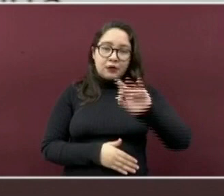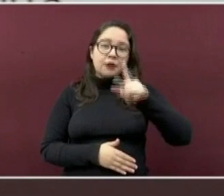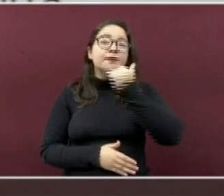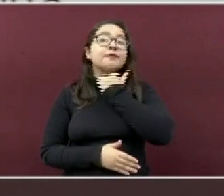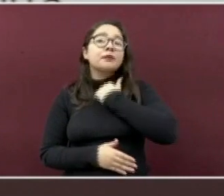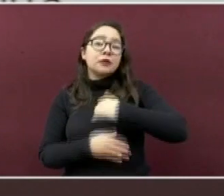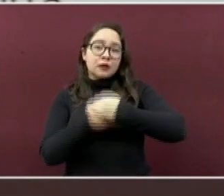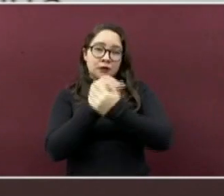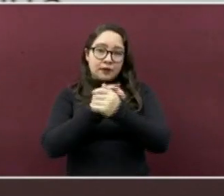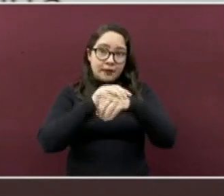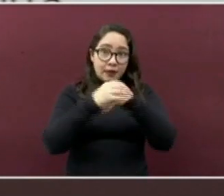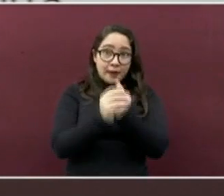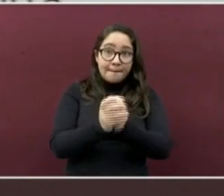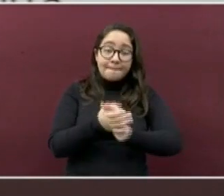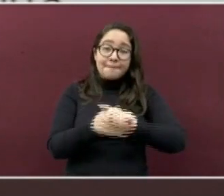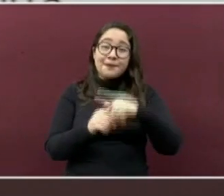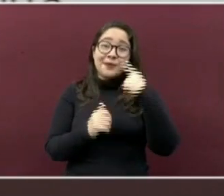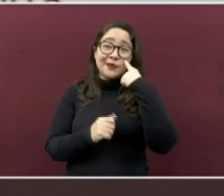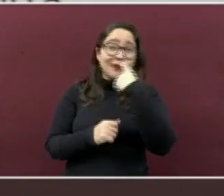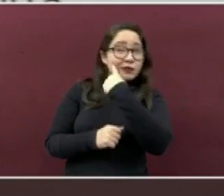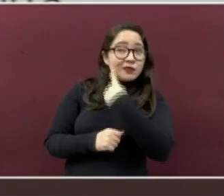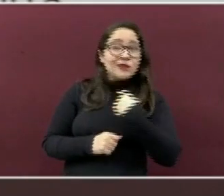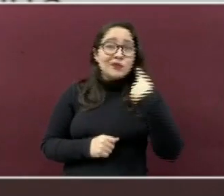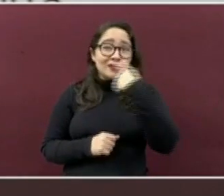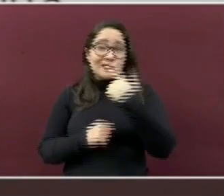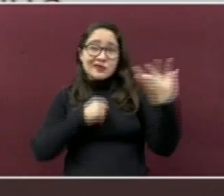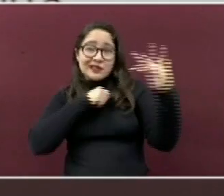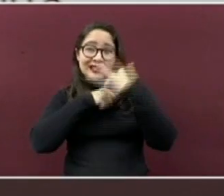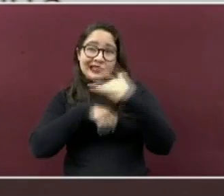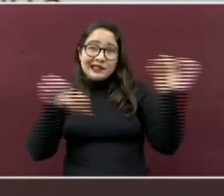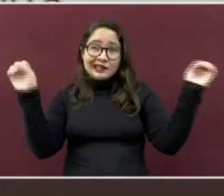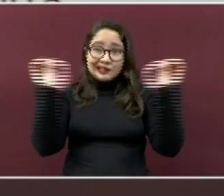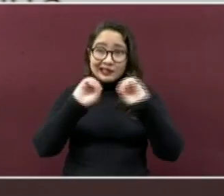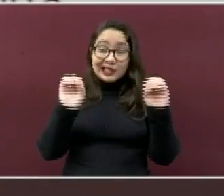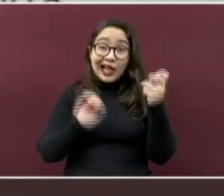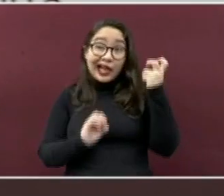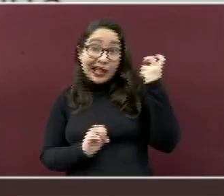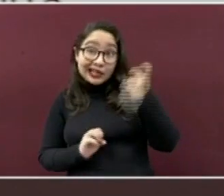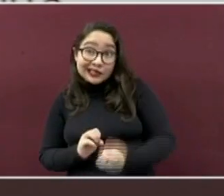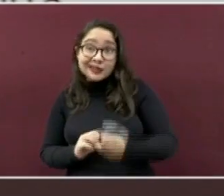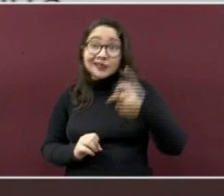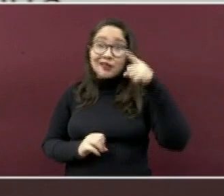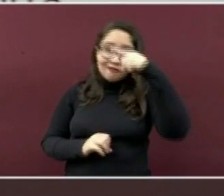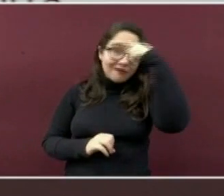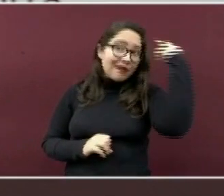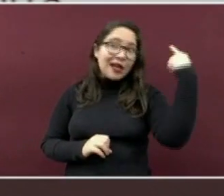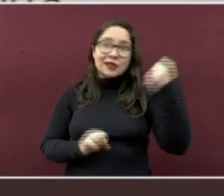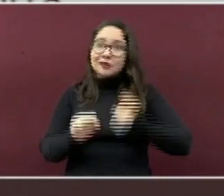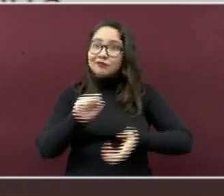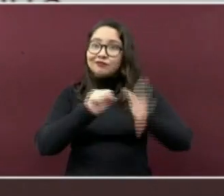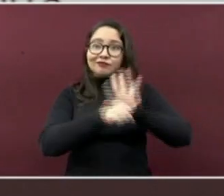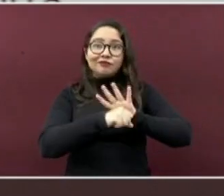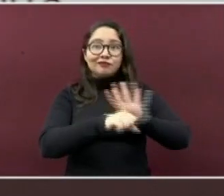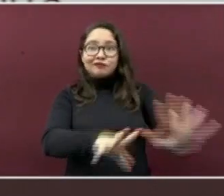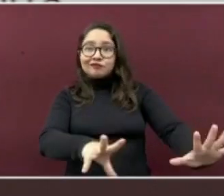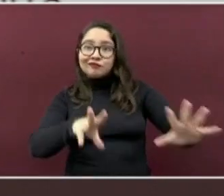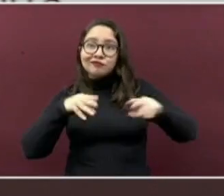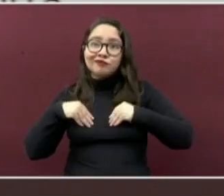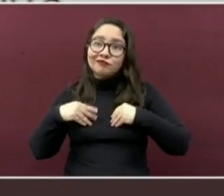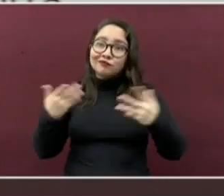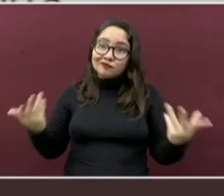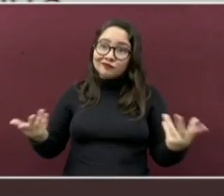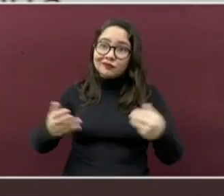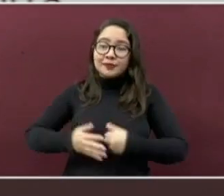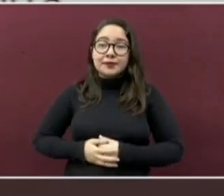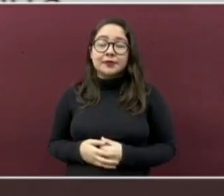el tocarse los ojos, nariz y boca, ya que es el medio por el cual entra el virus.